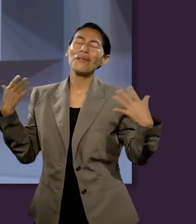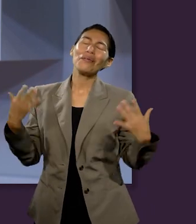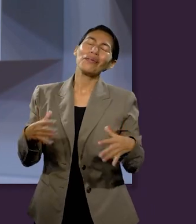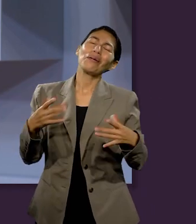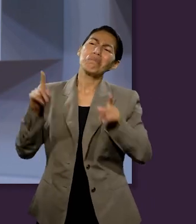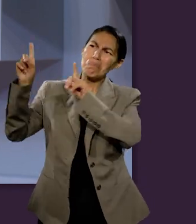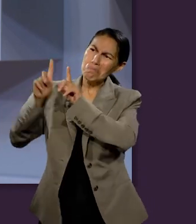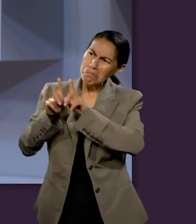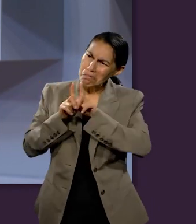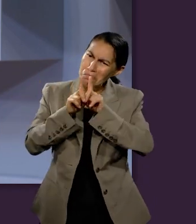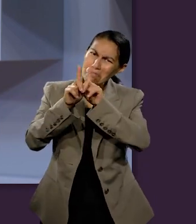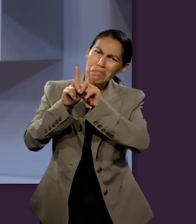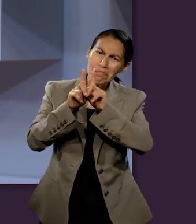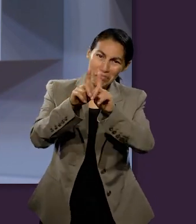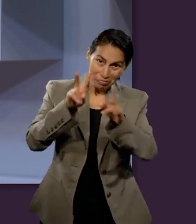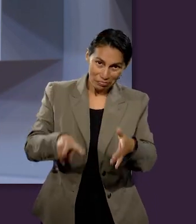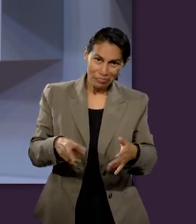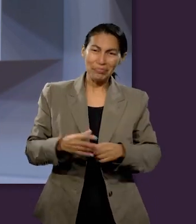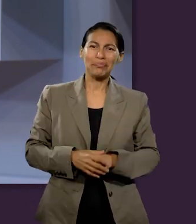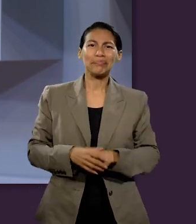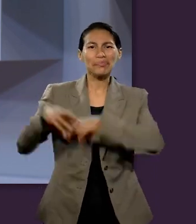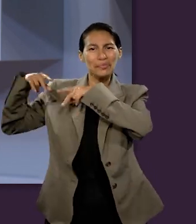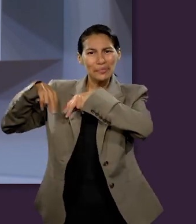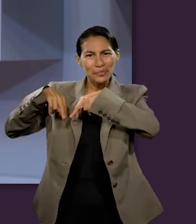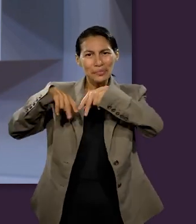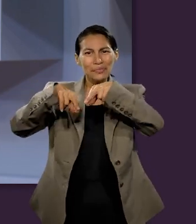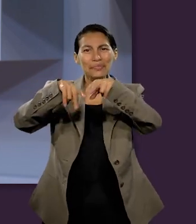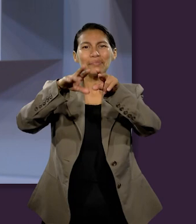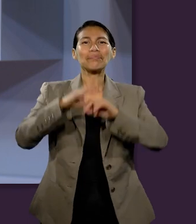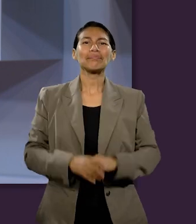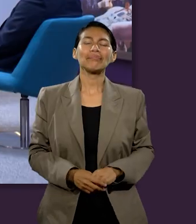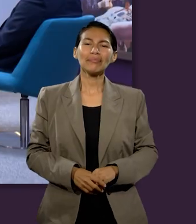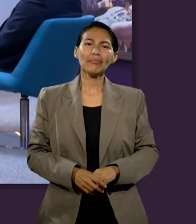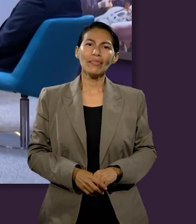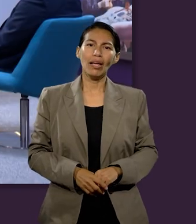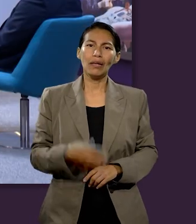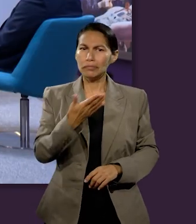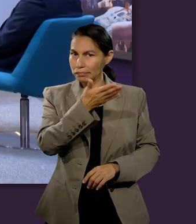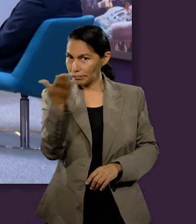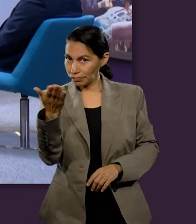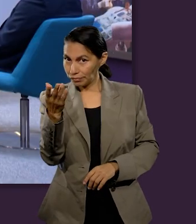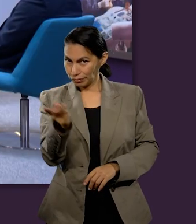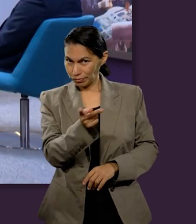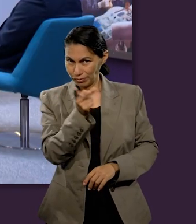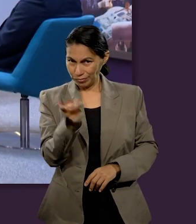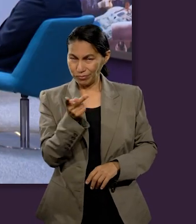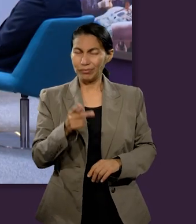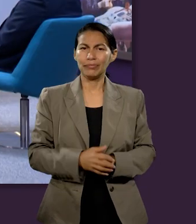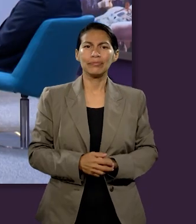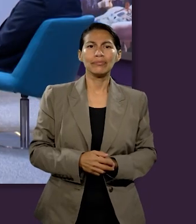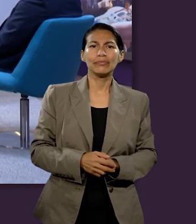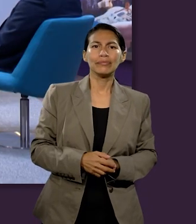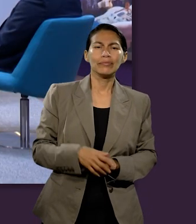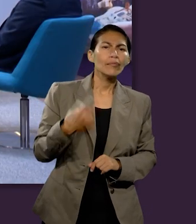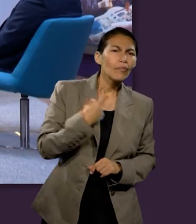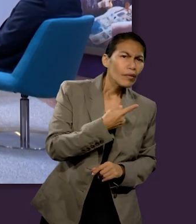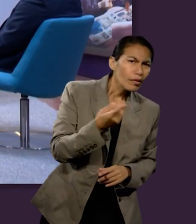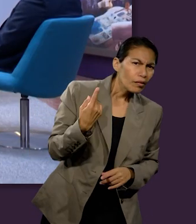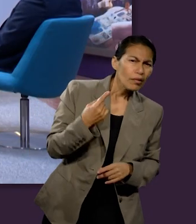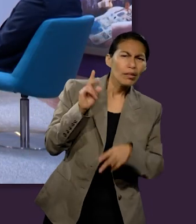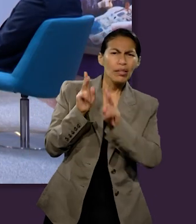otra vez desde cero y entonces comenzar a caminar con Él. En este sentido, me gustaría